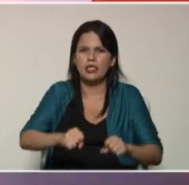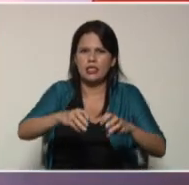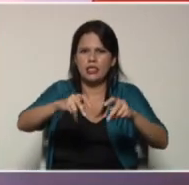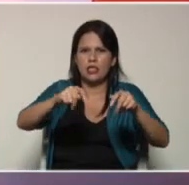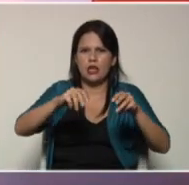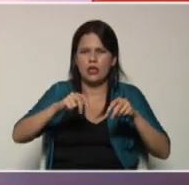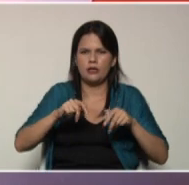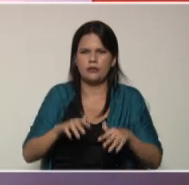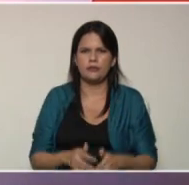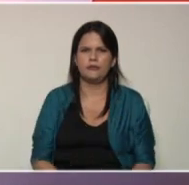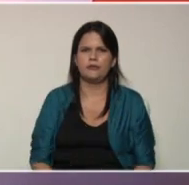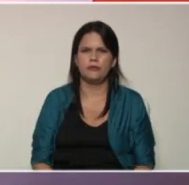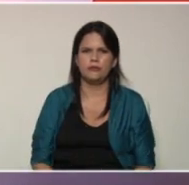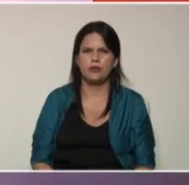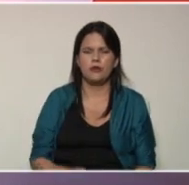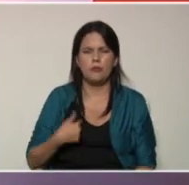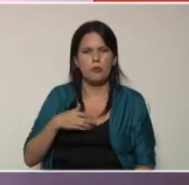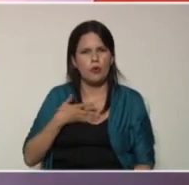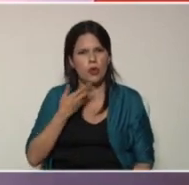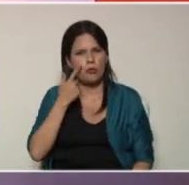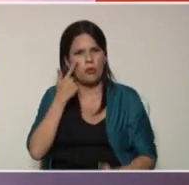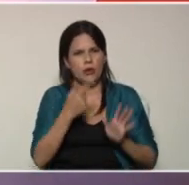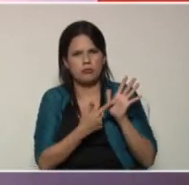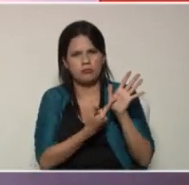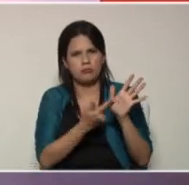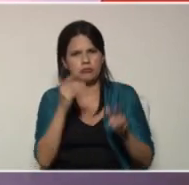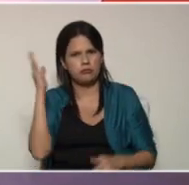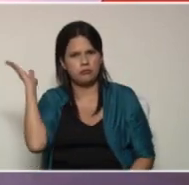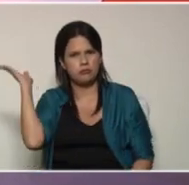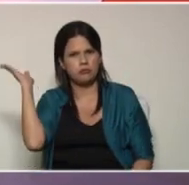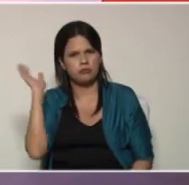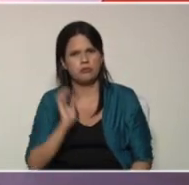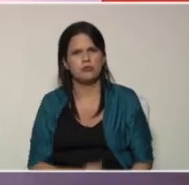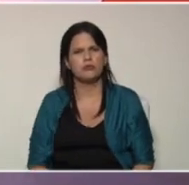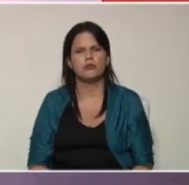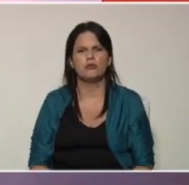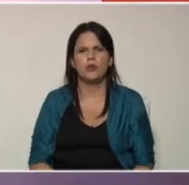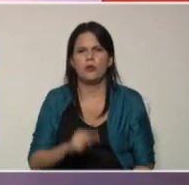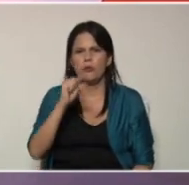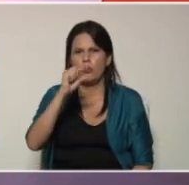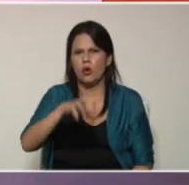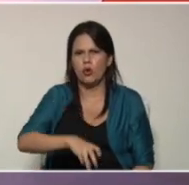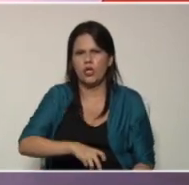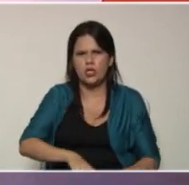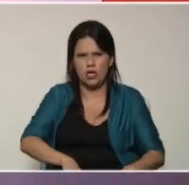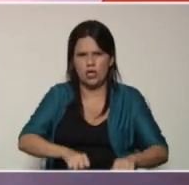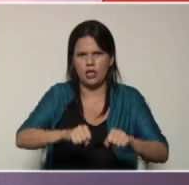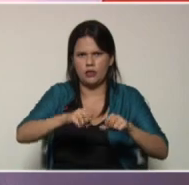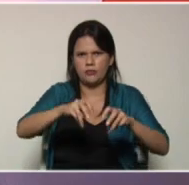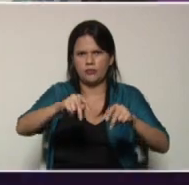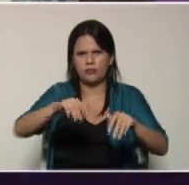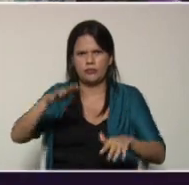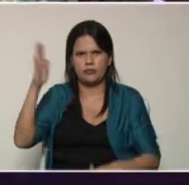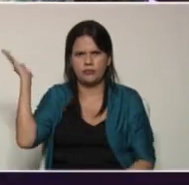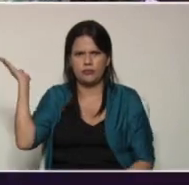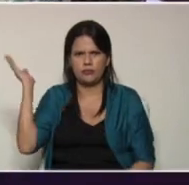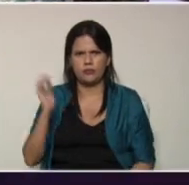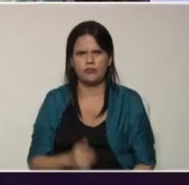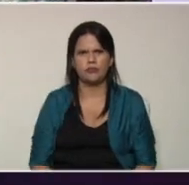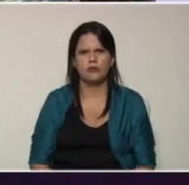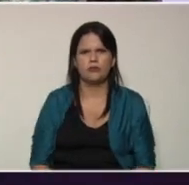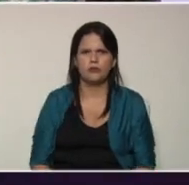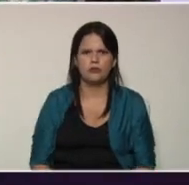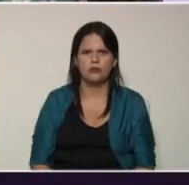podemos observar acá que tenemos un poco de tierra vamos a agregarla aquí directamente en nuestro envase